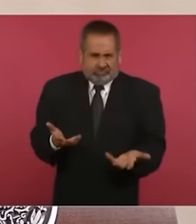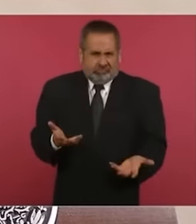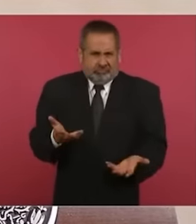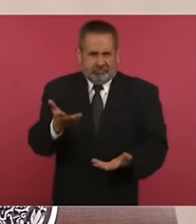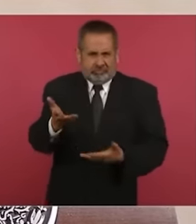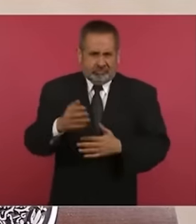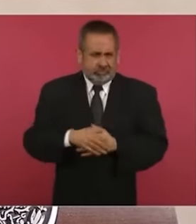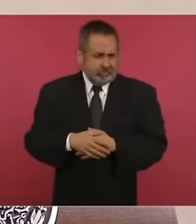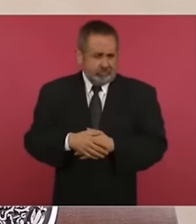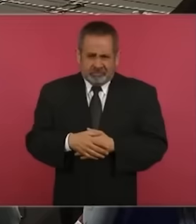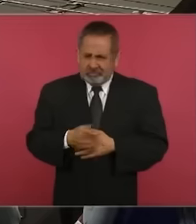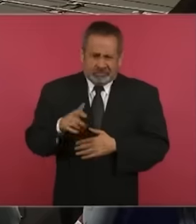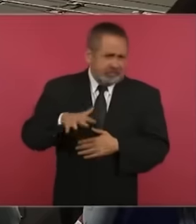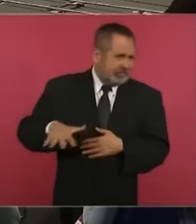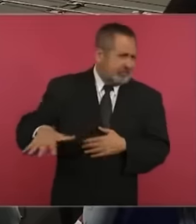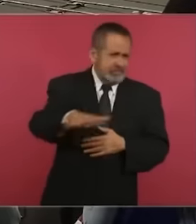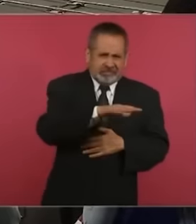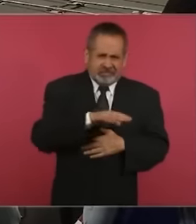reserva reserva